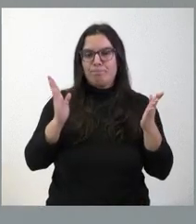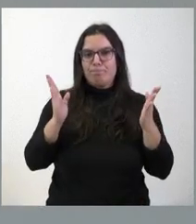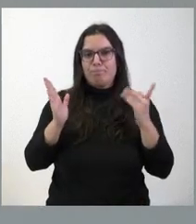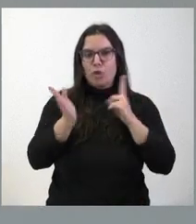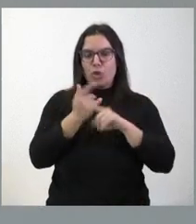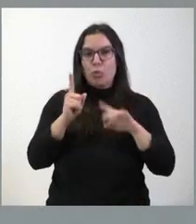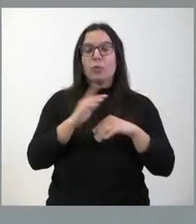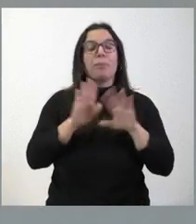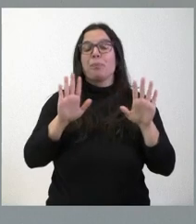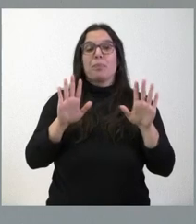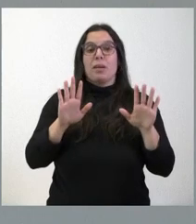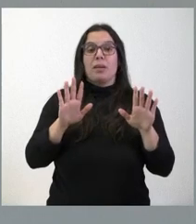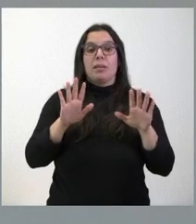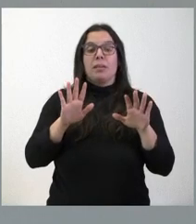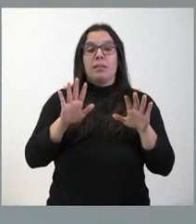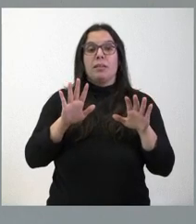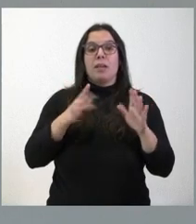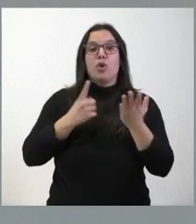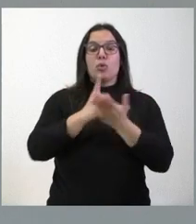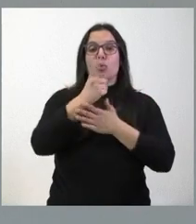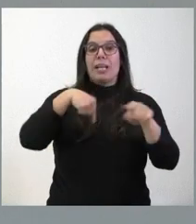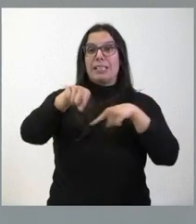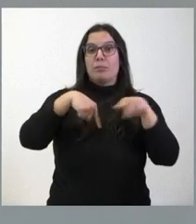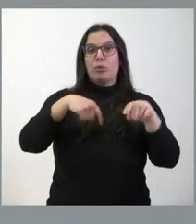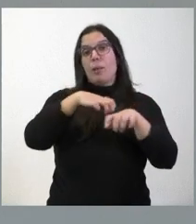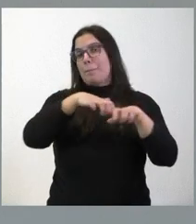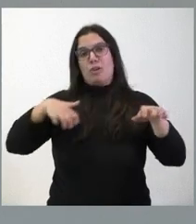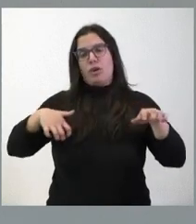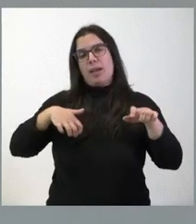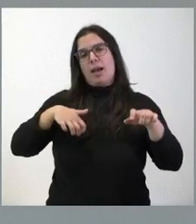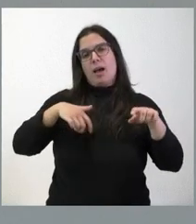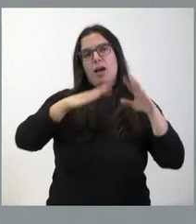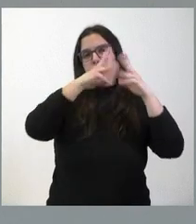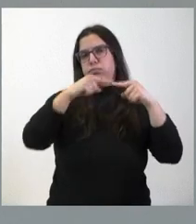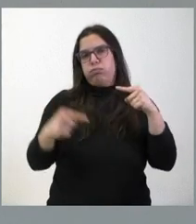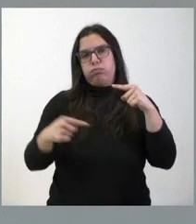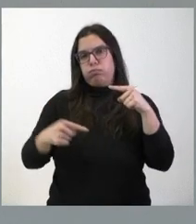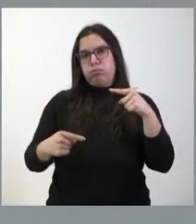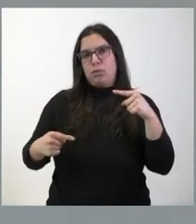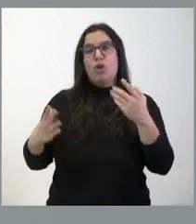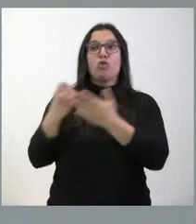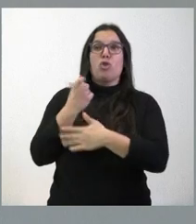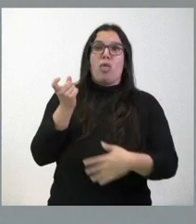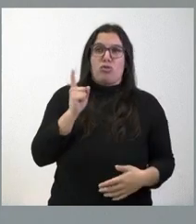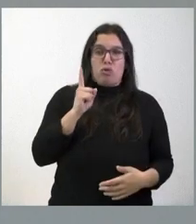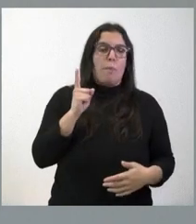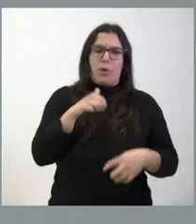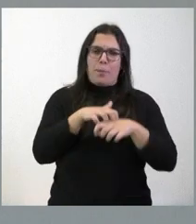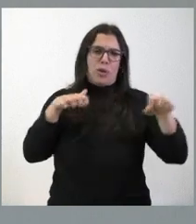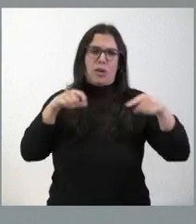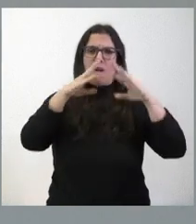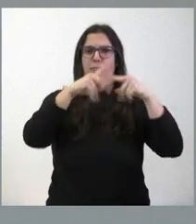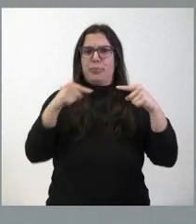Pero, bueno, la mayor parte de las rutas de transporte tienen déficit en nuestra comunidad autónoma. No todas, pero sí la mayoría.